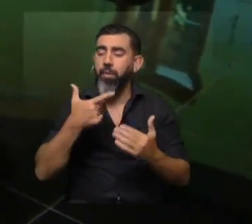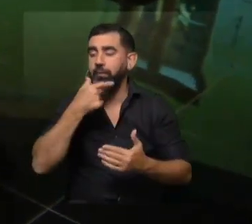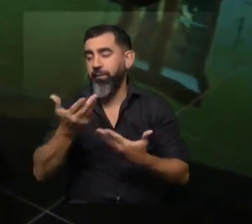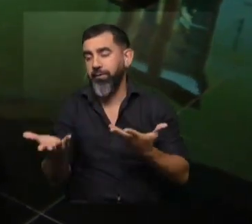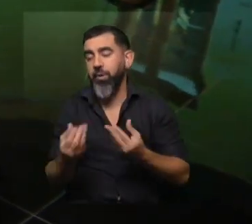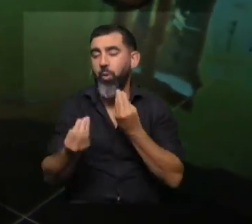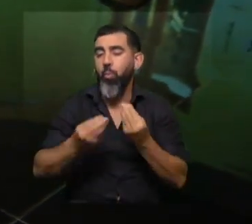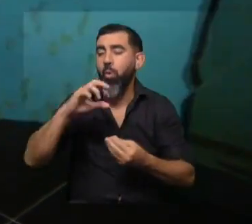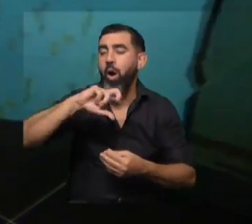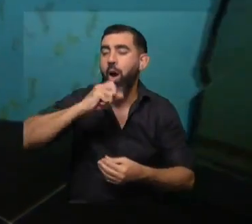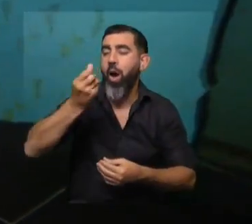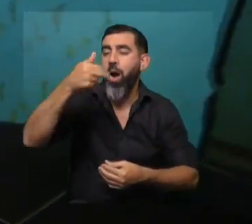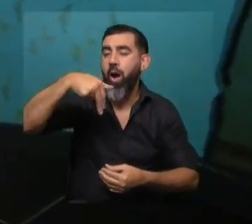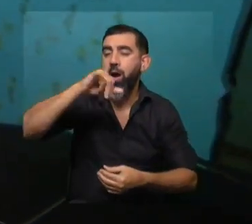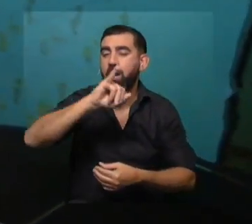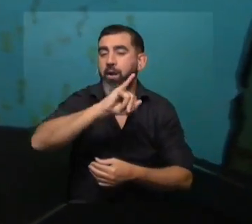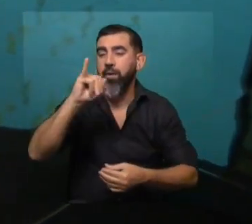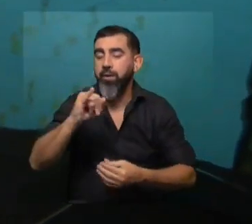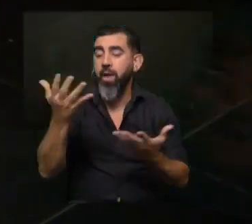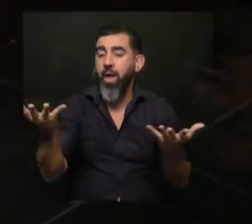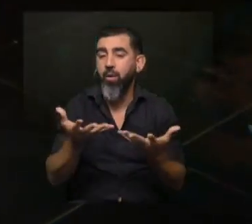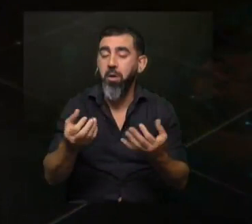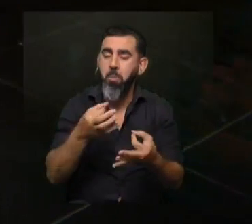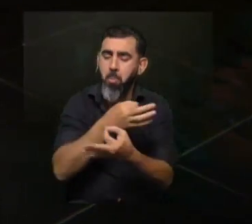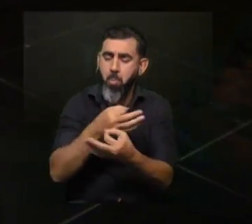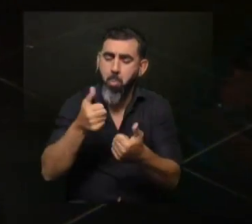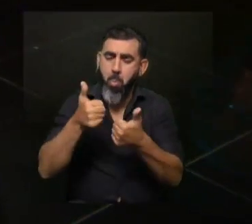¿Cómo está la ANI hoy? Bien, yo creo que muy bien.